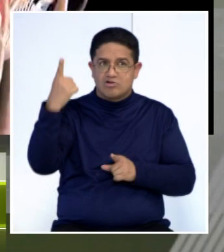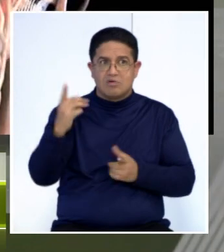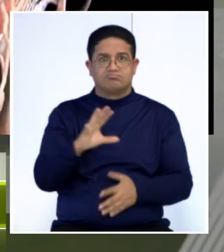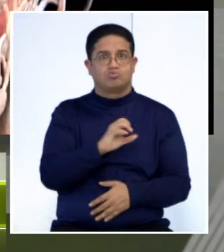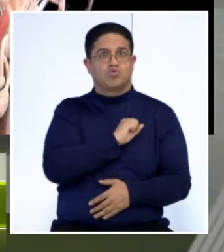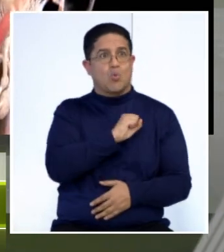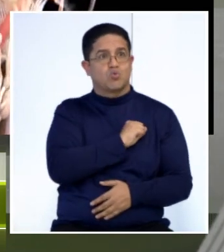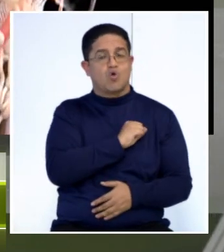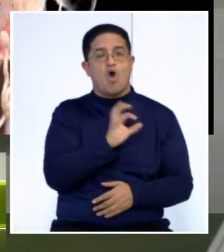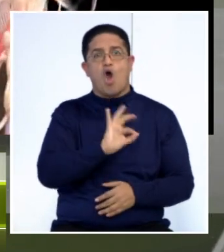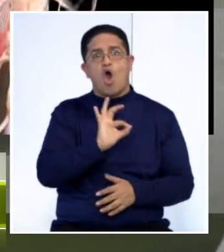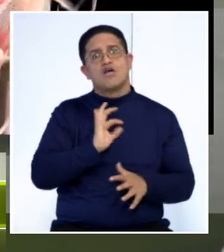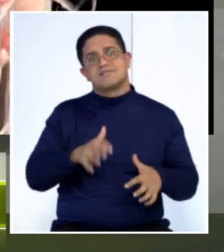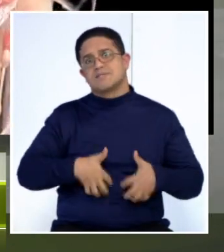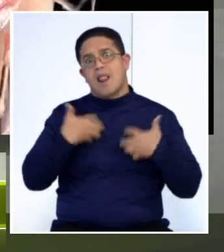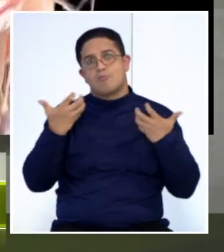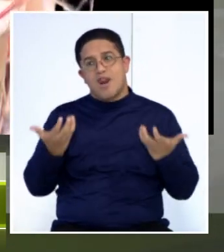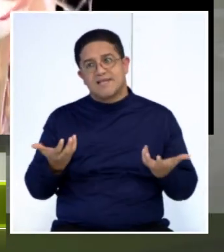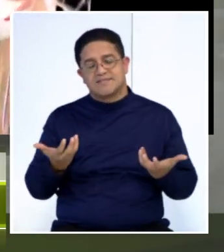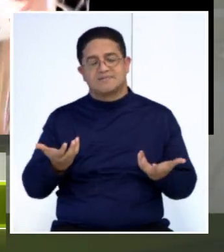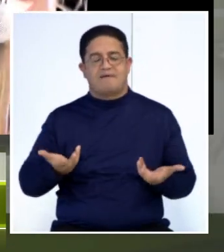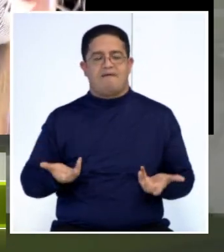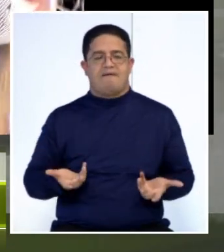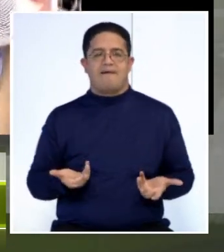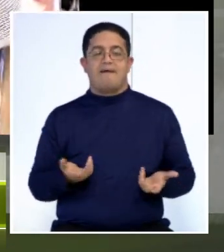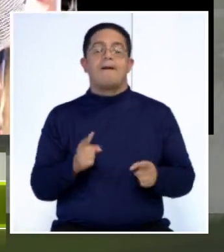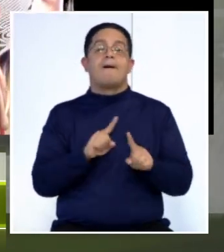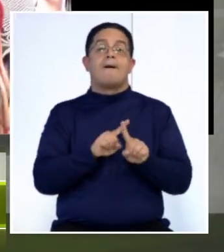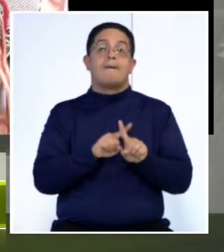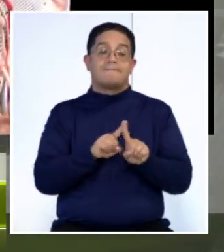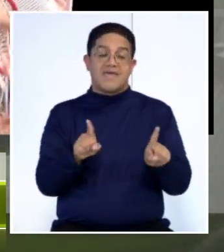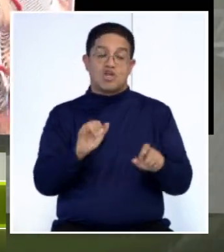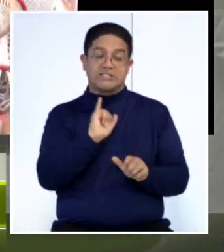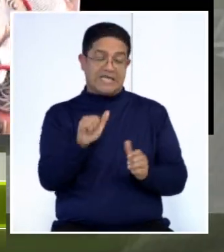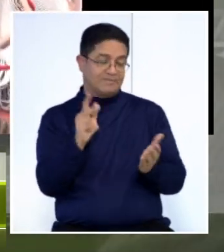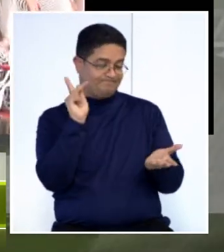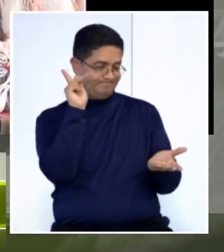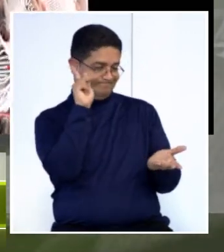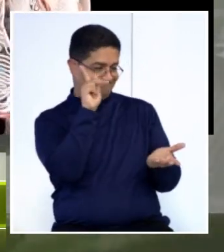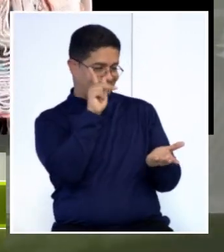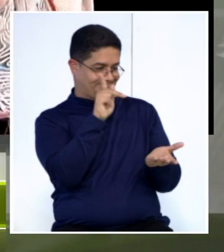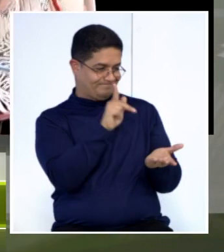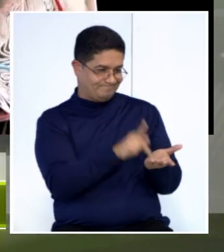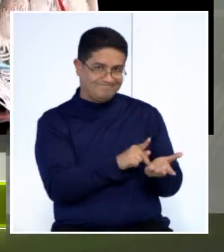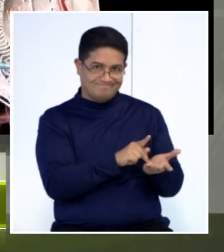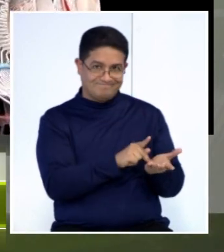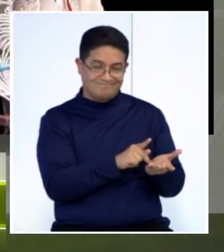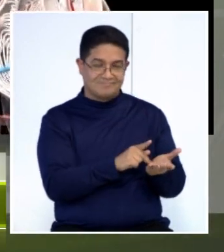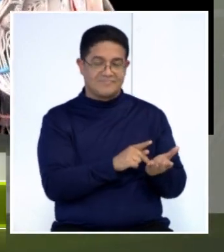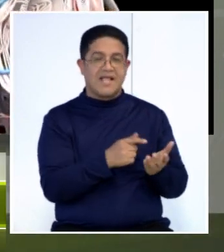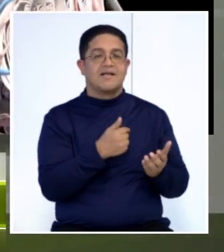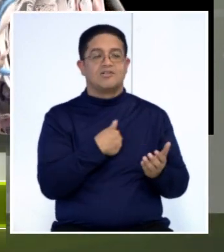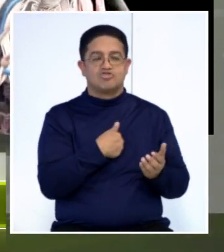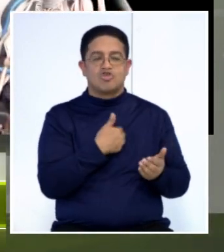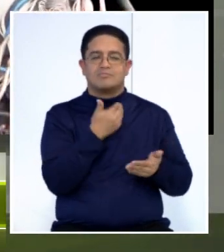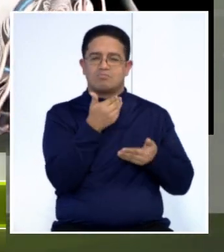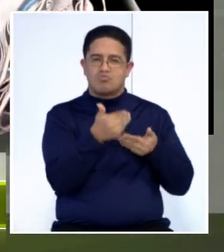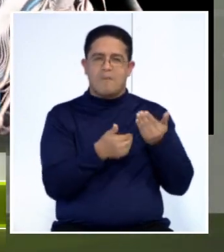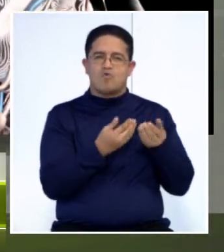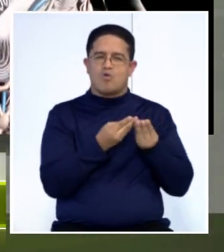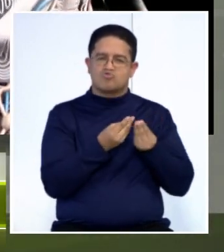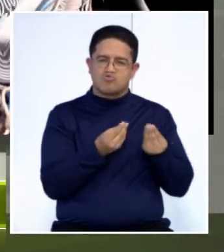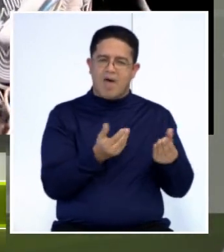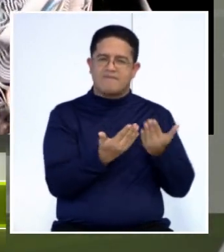o se molesta, ¿no? Porque los ve como una agresión. Pero una vez que llegan a la consulta, incluso yo trato de ir suavizando un poco